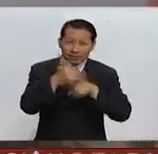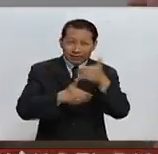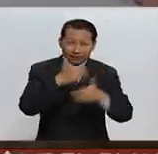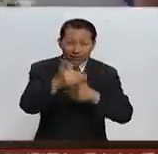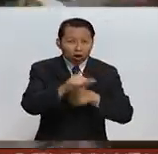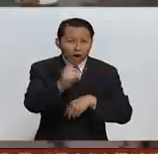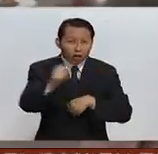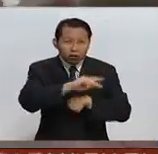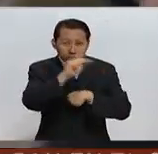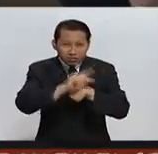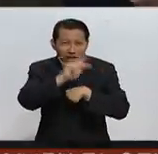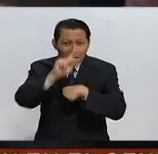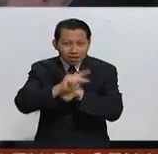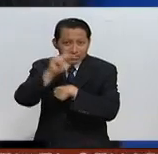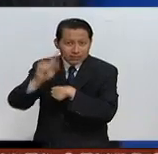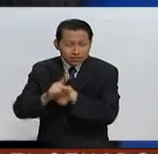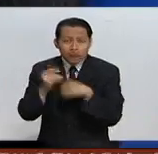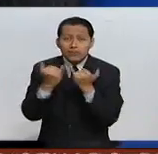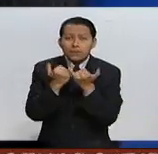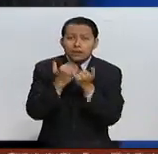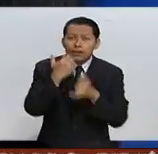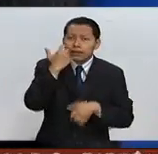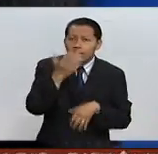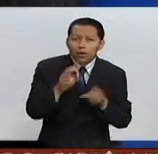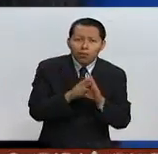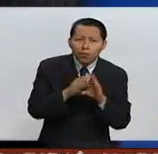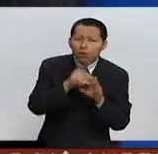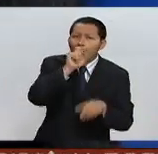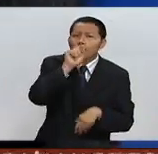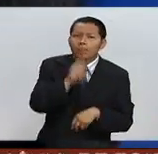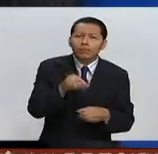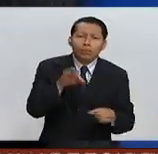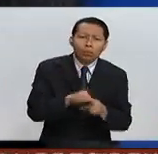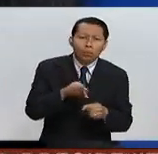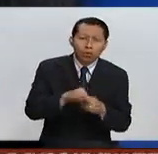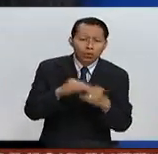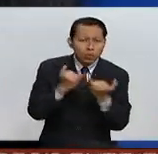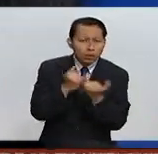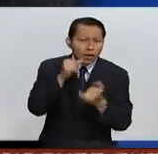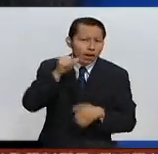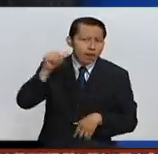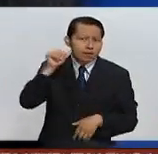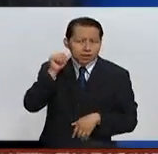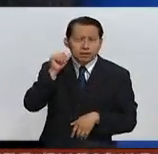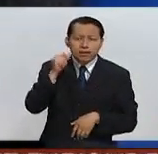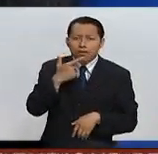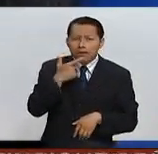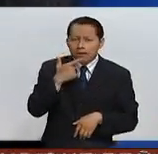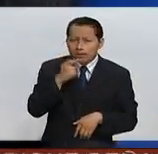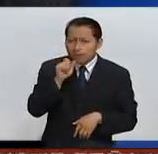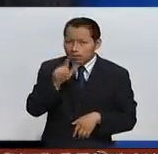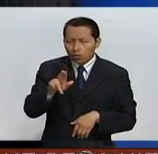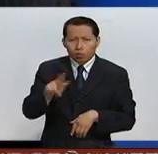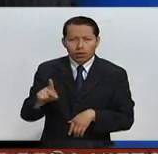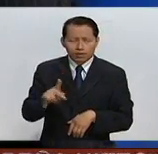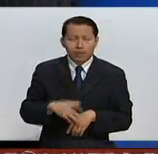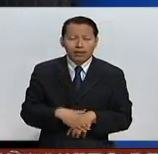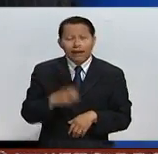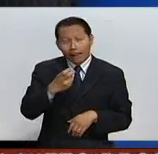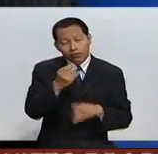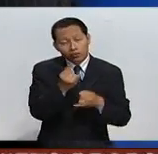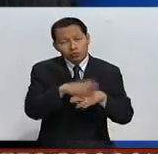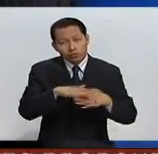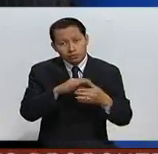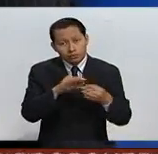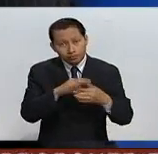países de Europa que quisieran también tener el mismo referéndum como el que tuvo ayer el Reino Unido. Esa es la información que tenemos